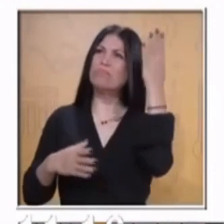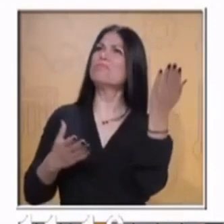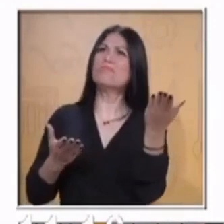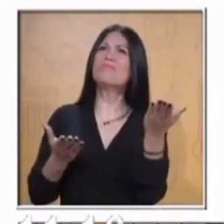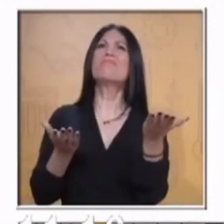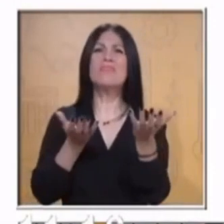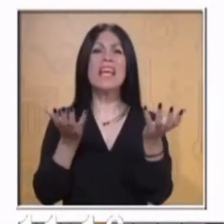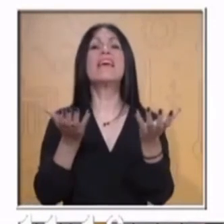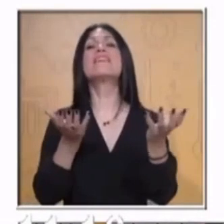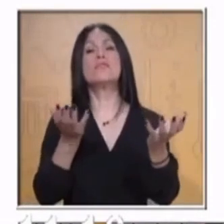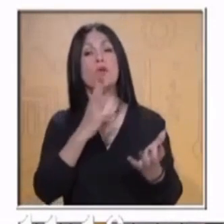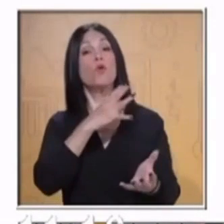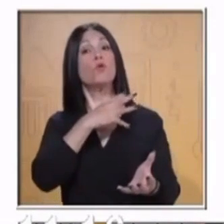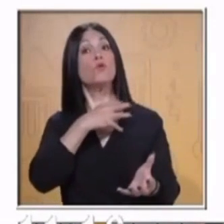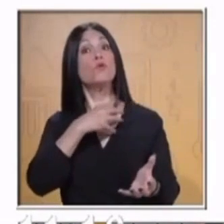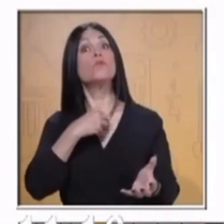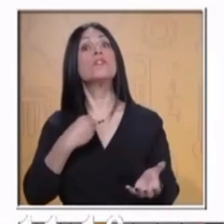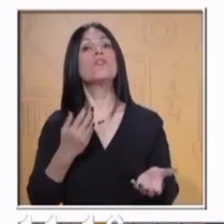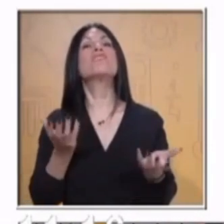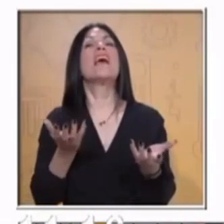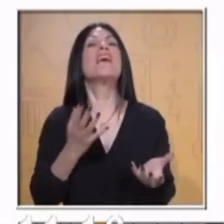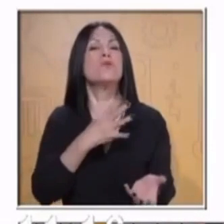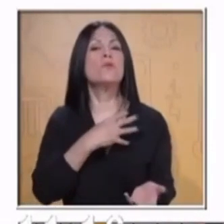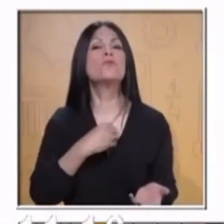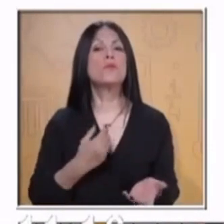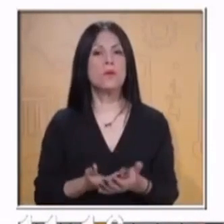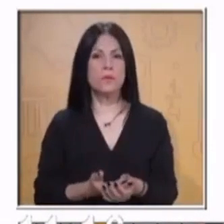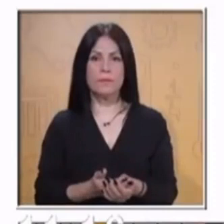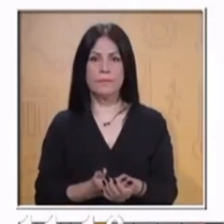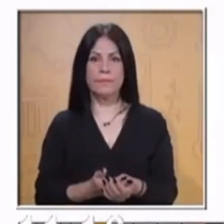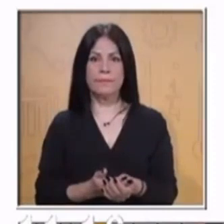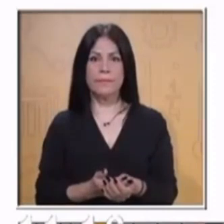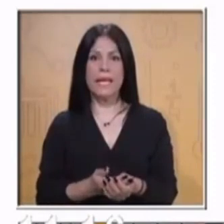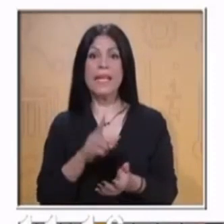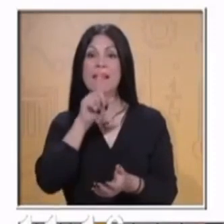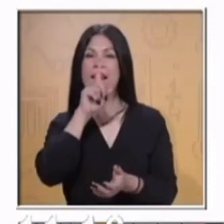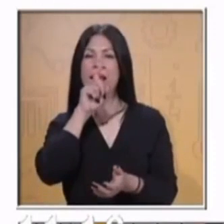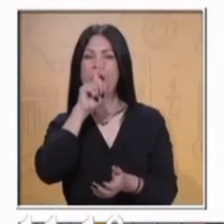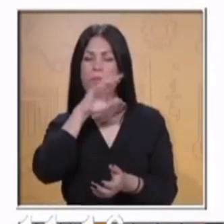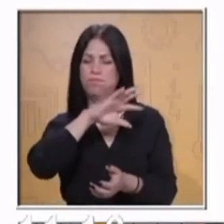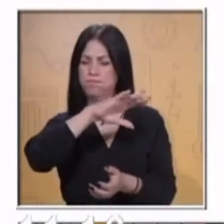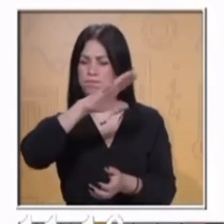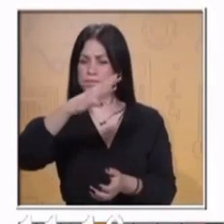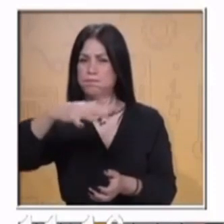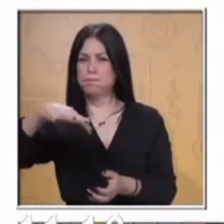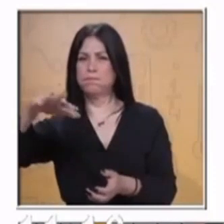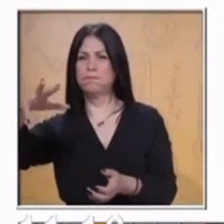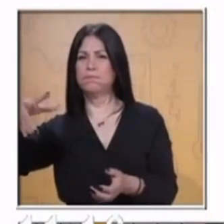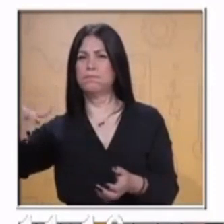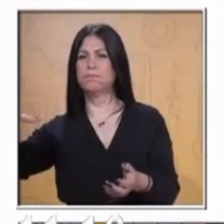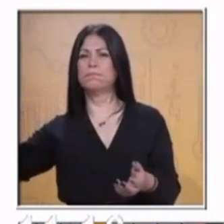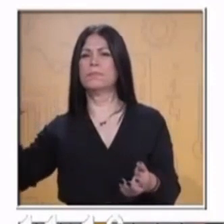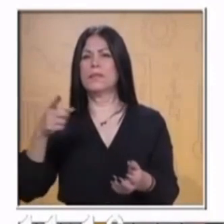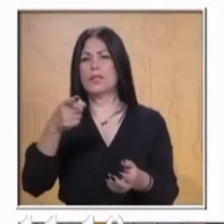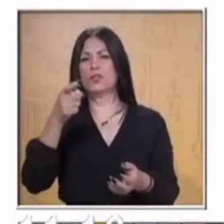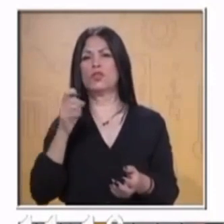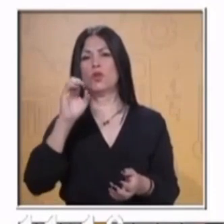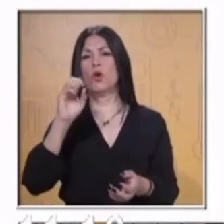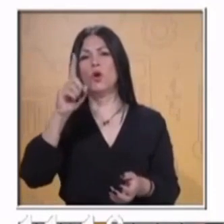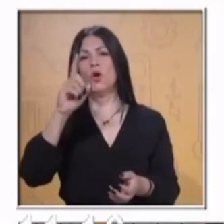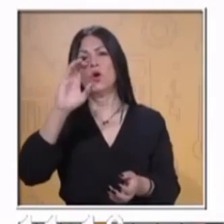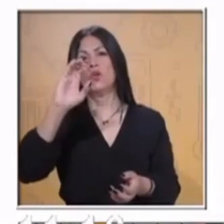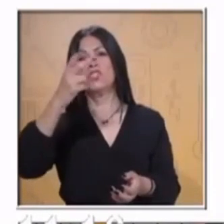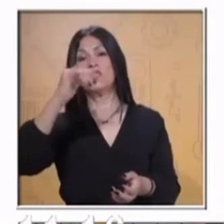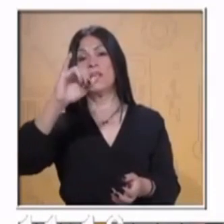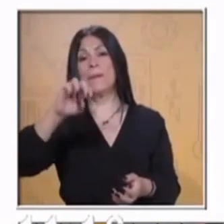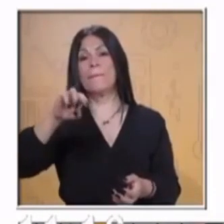con respecto a sus hijos? ¿Qué les hizo a sus hijos en el lago de Xochimilco, donde fue el escenario principal de esta